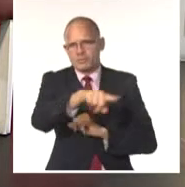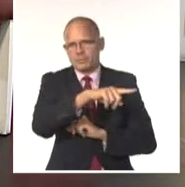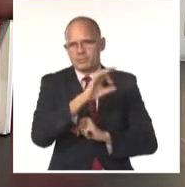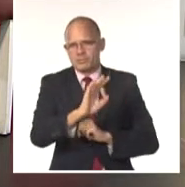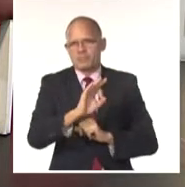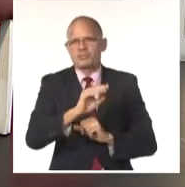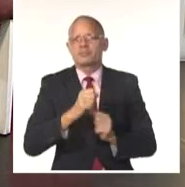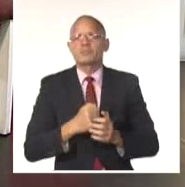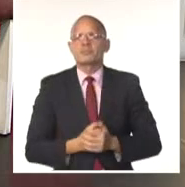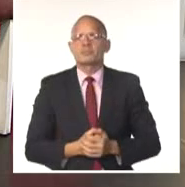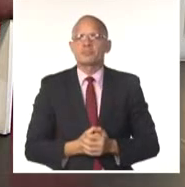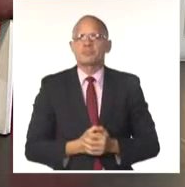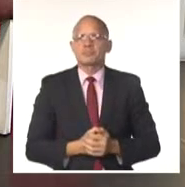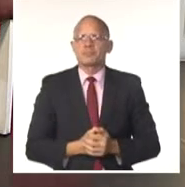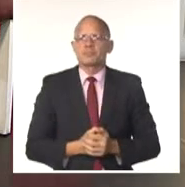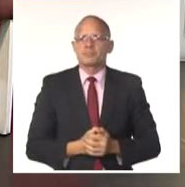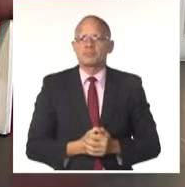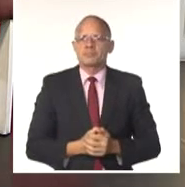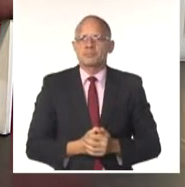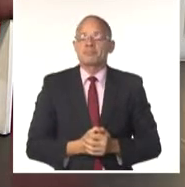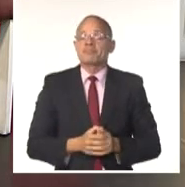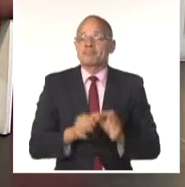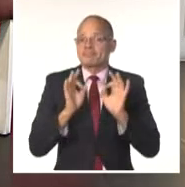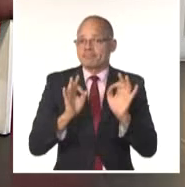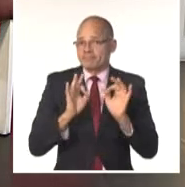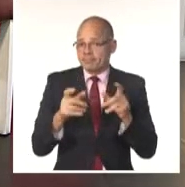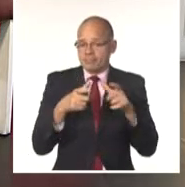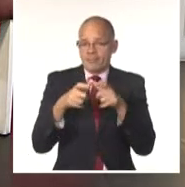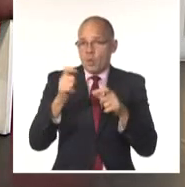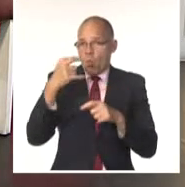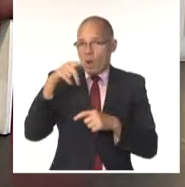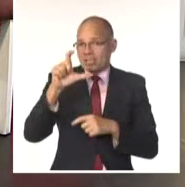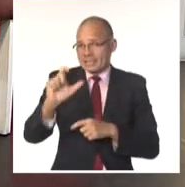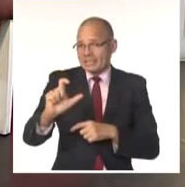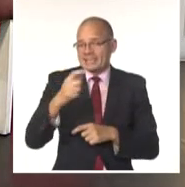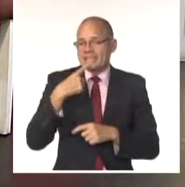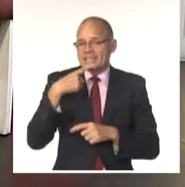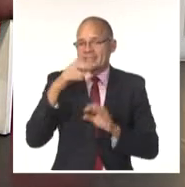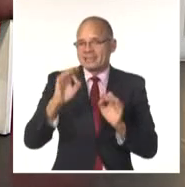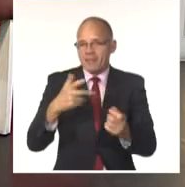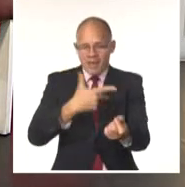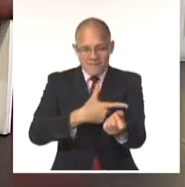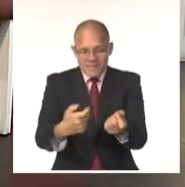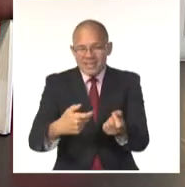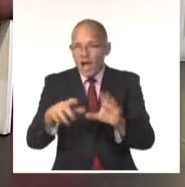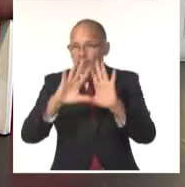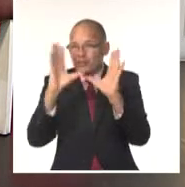huracán, ahora tormenta tropical. La UJC informa también que la valija recolectada se enviará a la zona oriental.